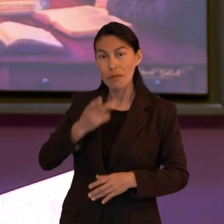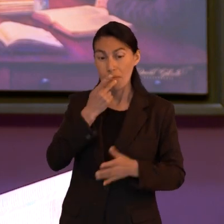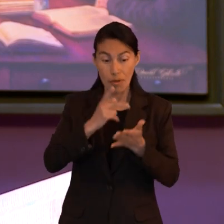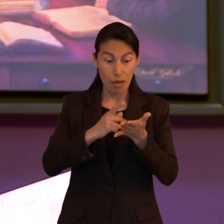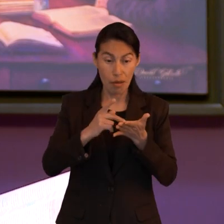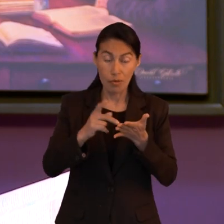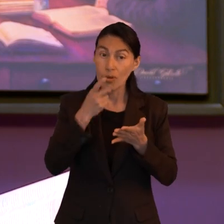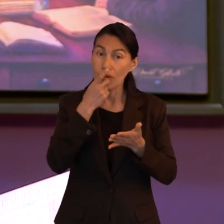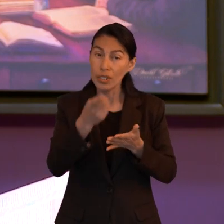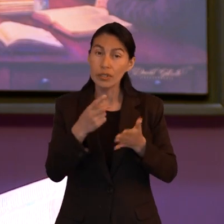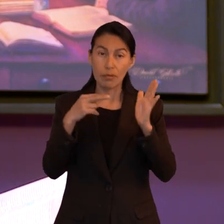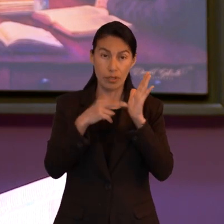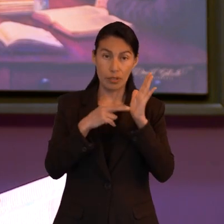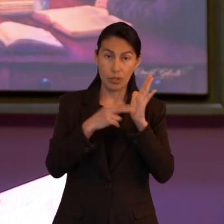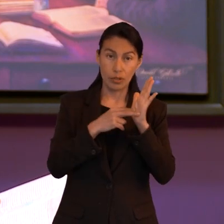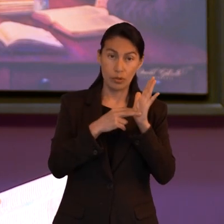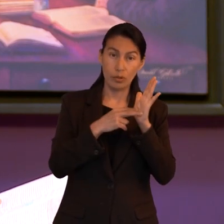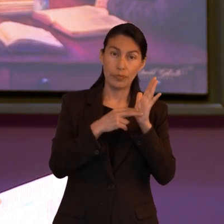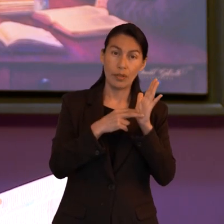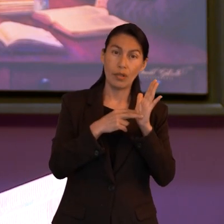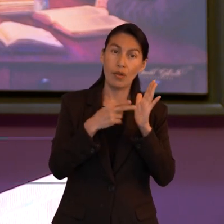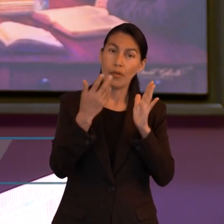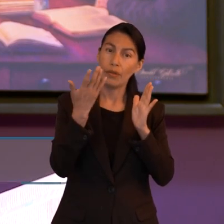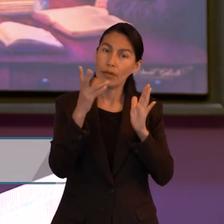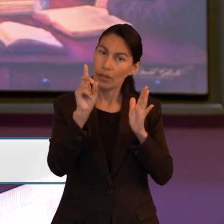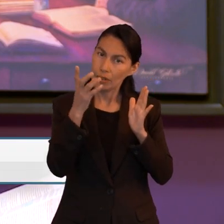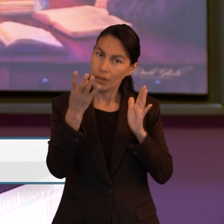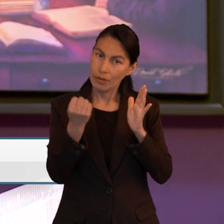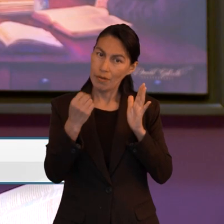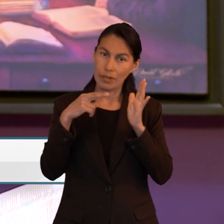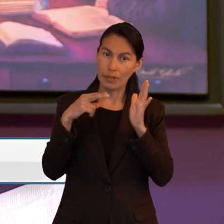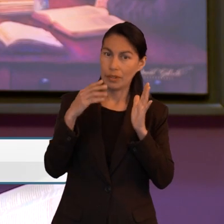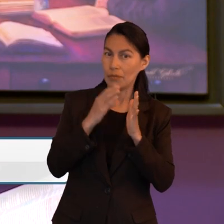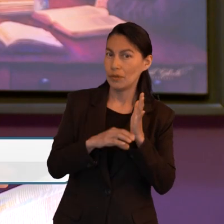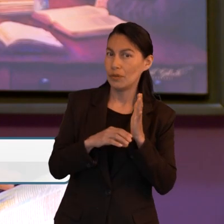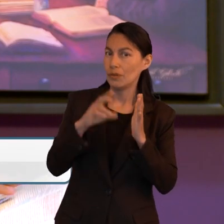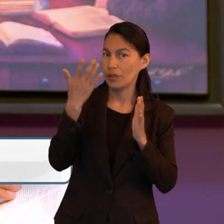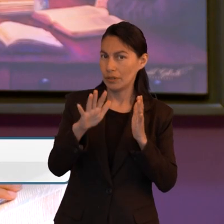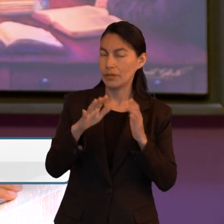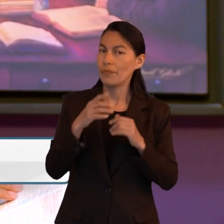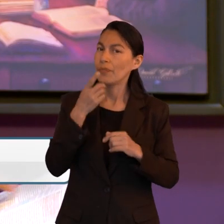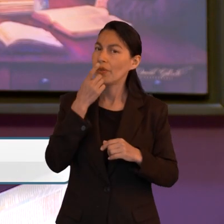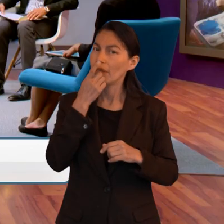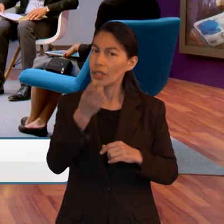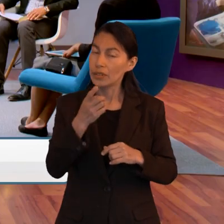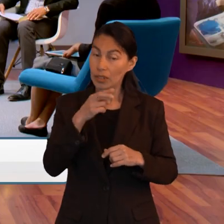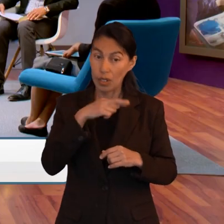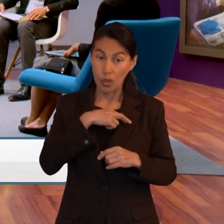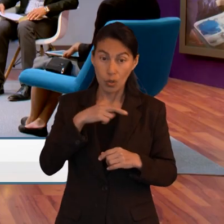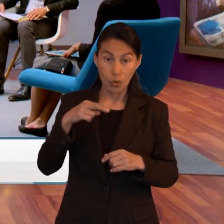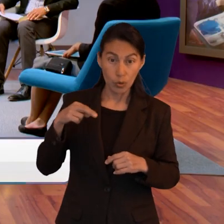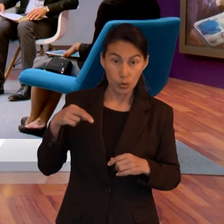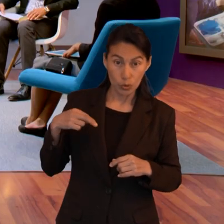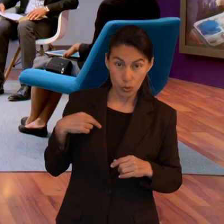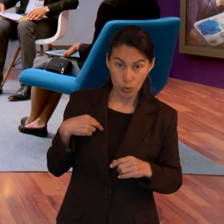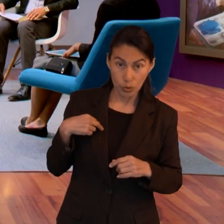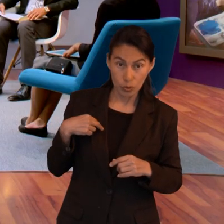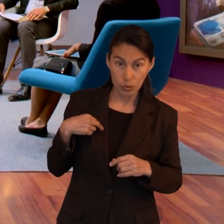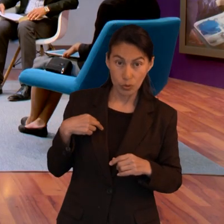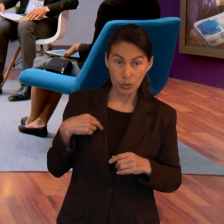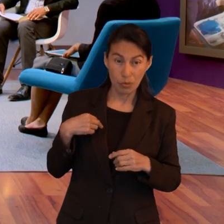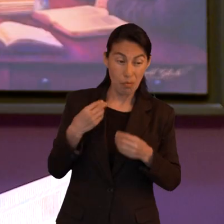versículo 39 del capítulo 10. Dice, Pero nosotros no somos los que retroceden